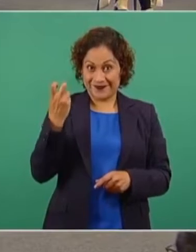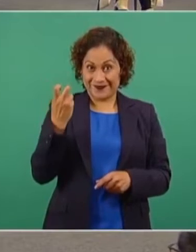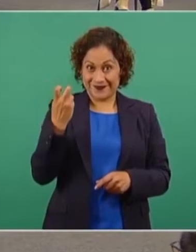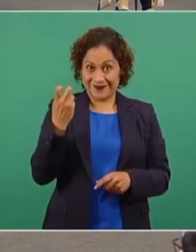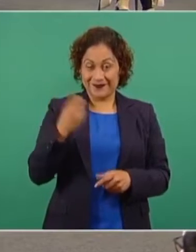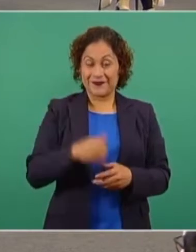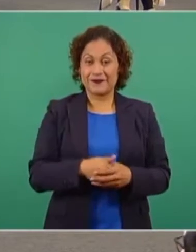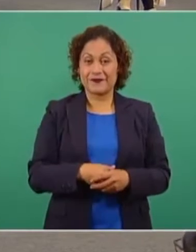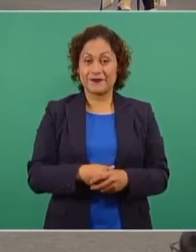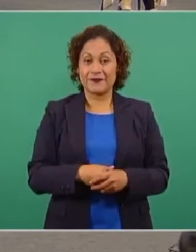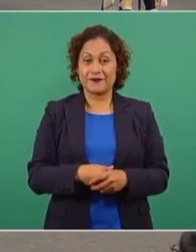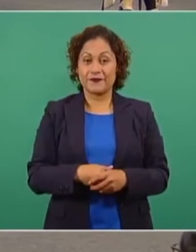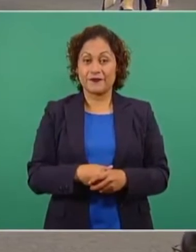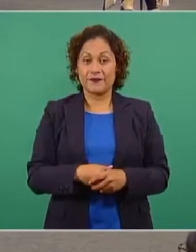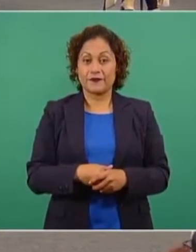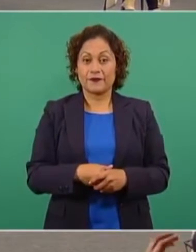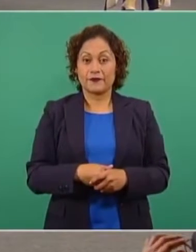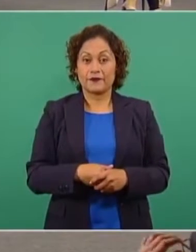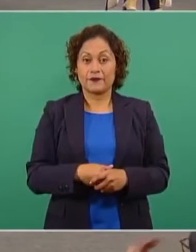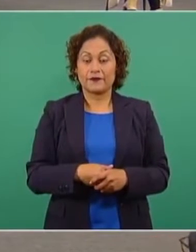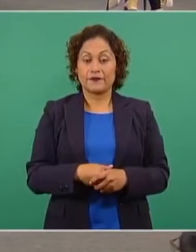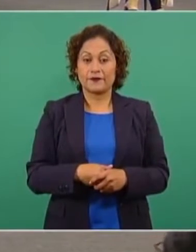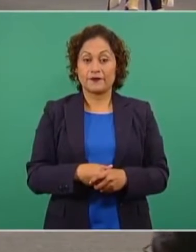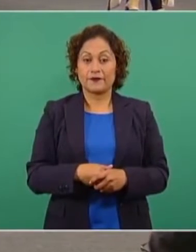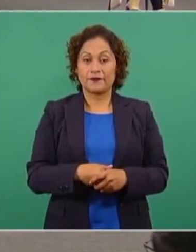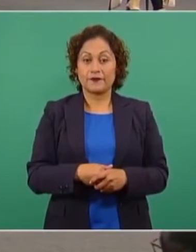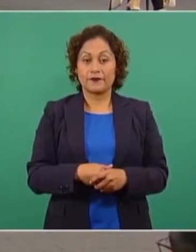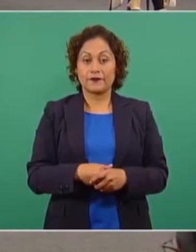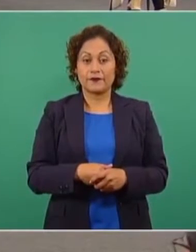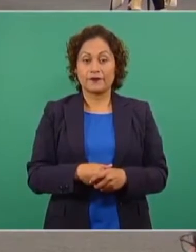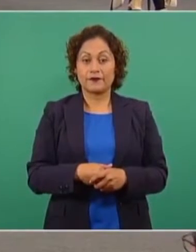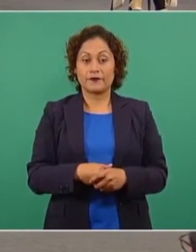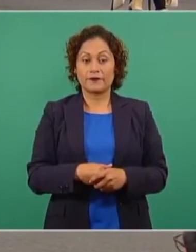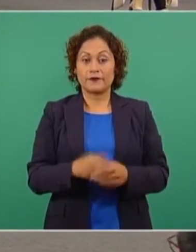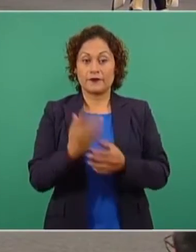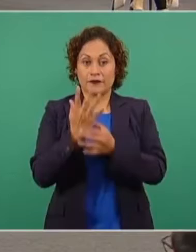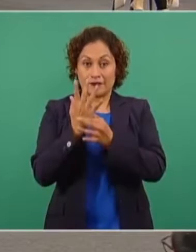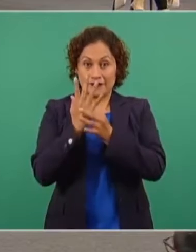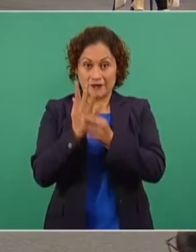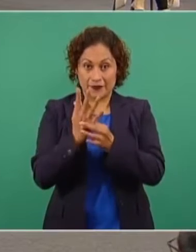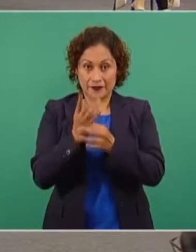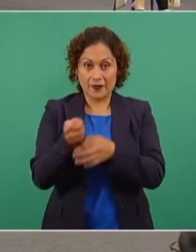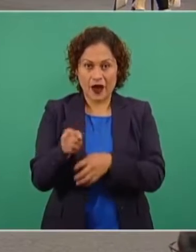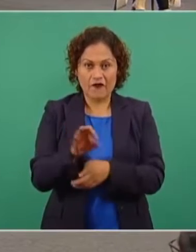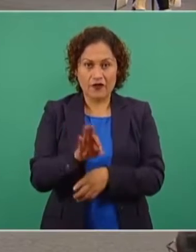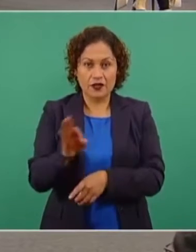es del 2014.